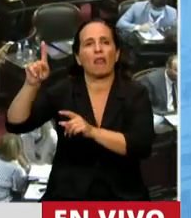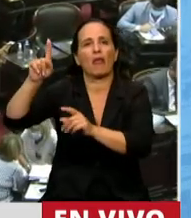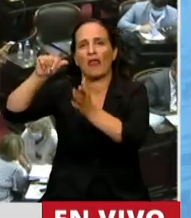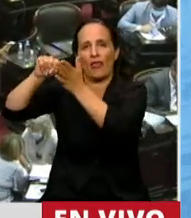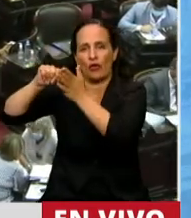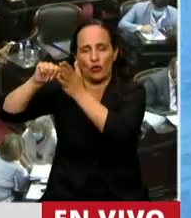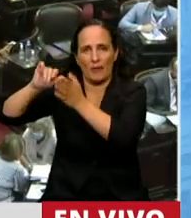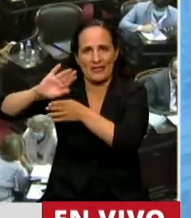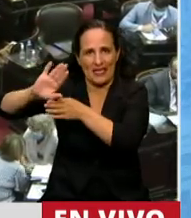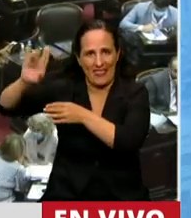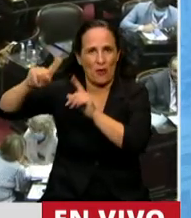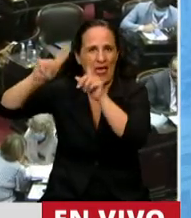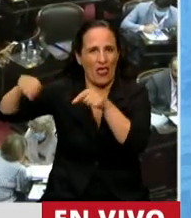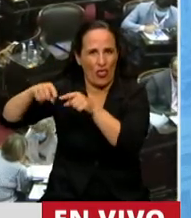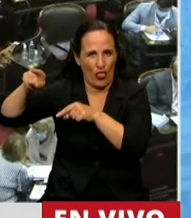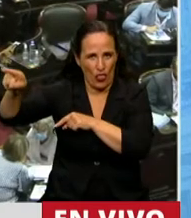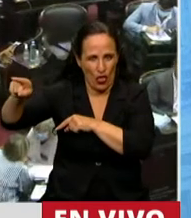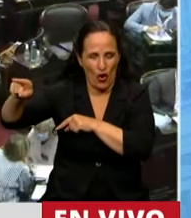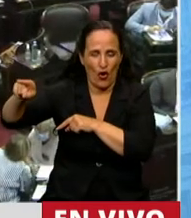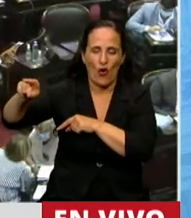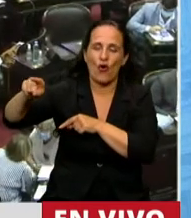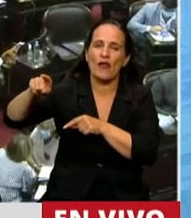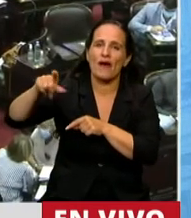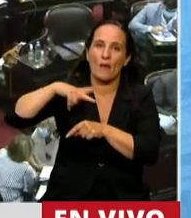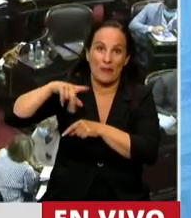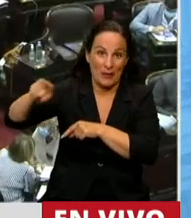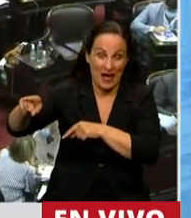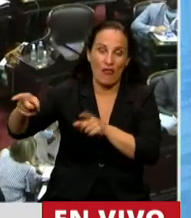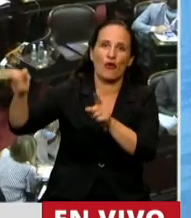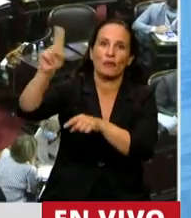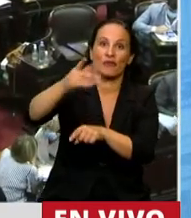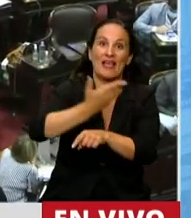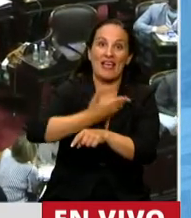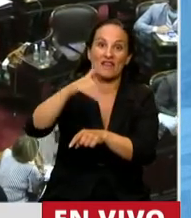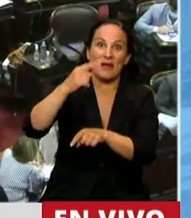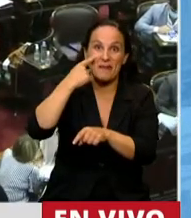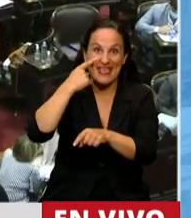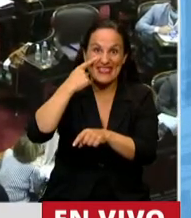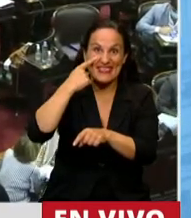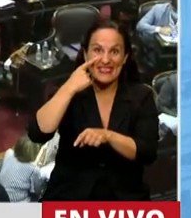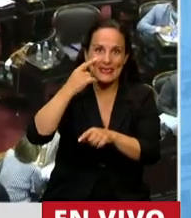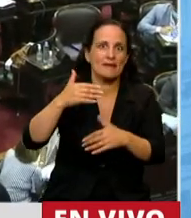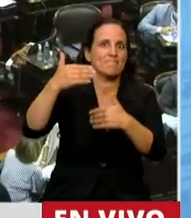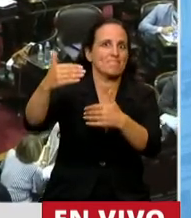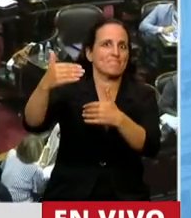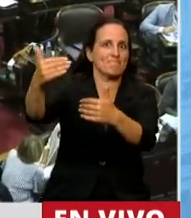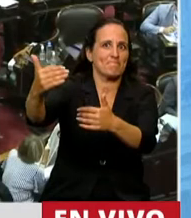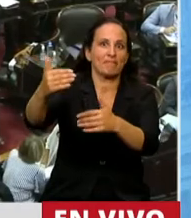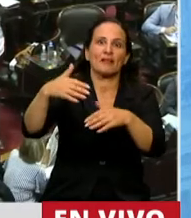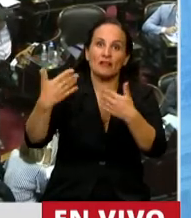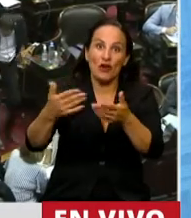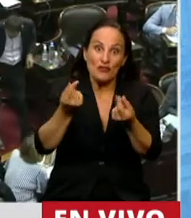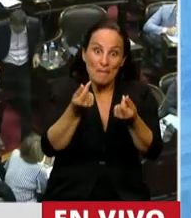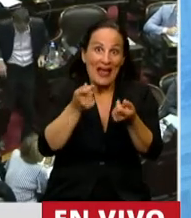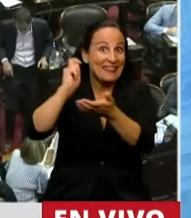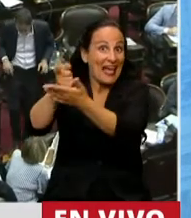emisores de bonos, compradores de bonos de deuda privada, como con el Fondo Monetario Internacional, lo que permitiría que todos esos